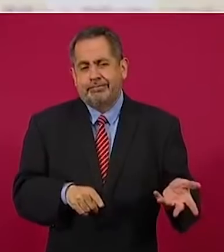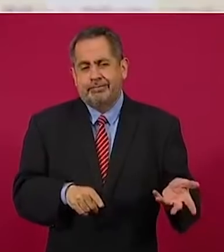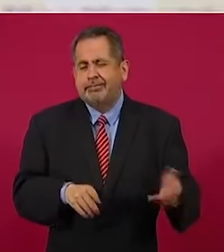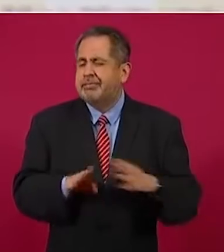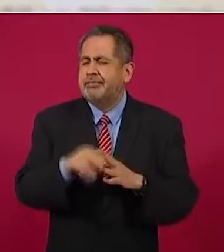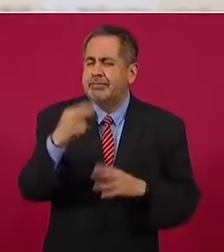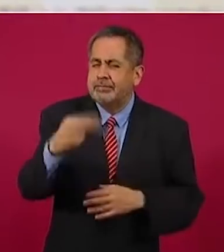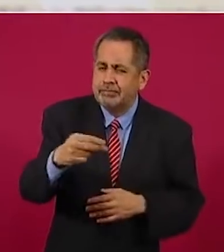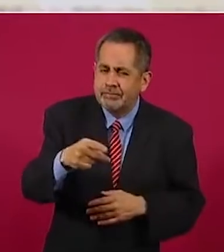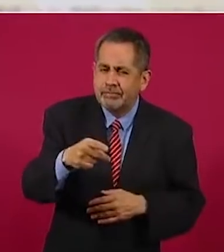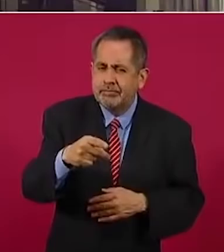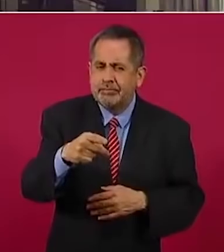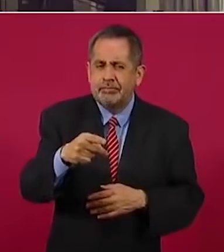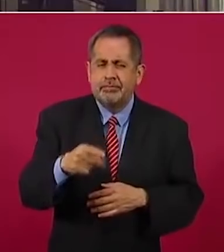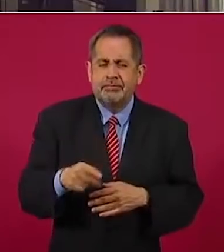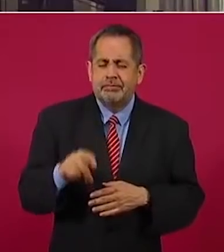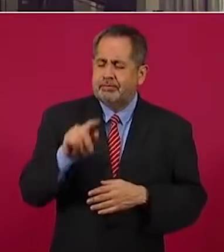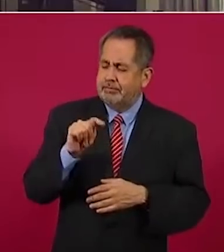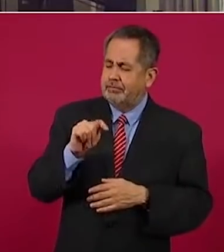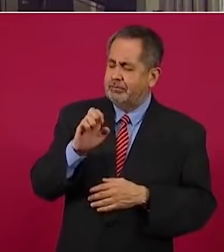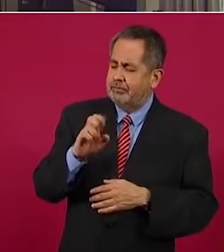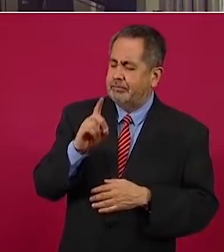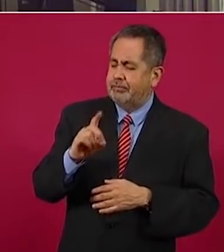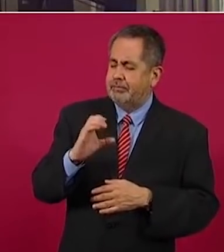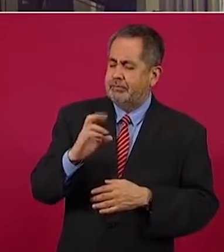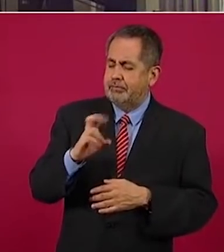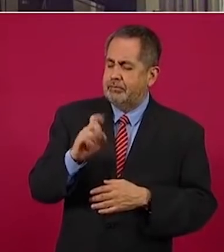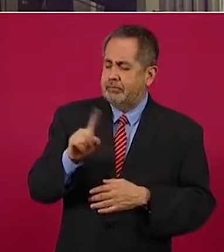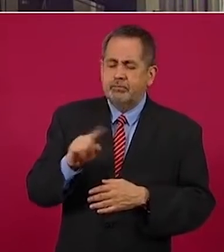¿cómo se llama? Ted Cruz. Ted Cruz, sí.